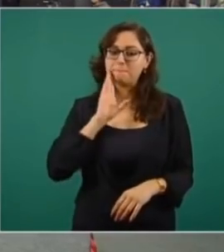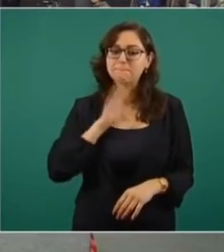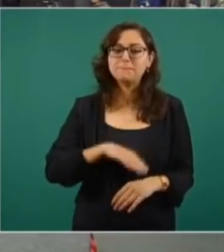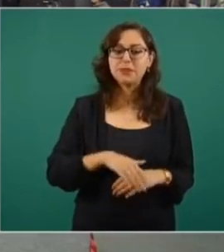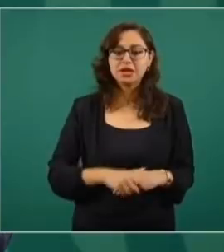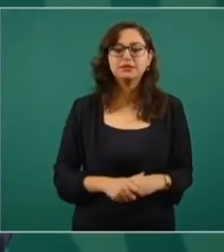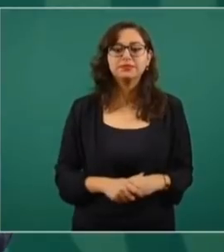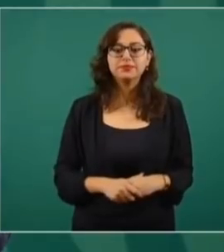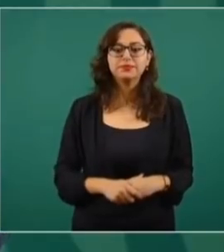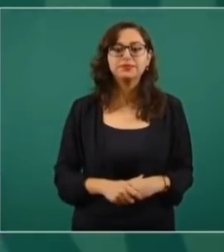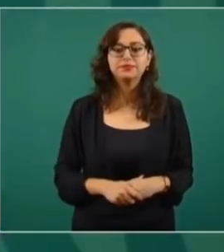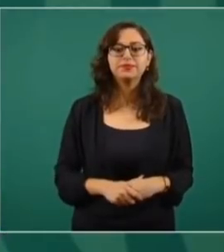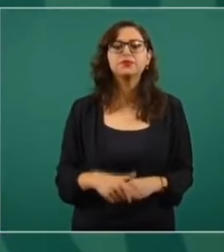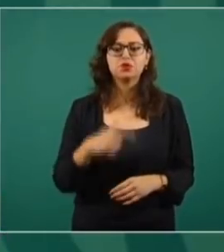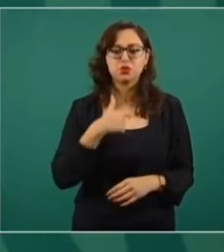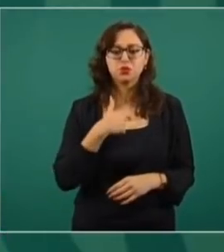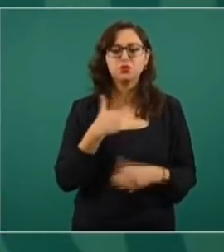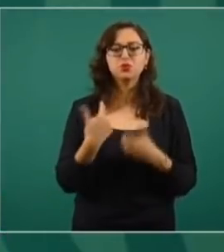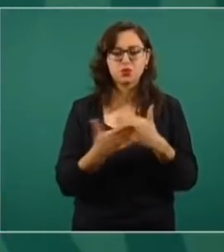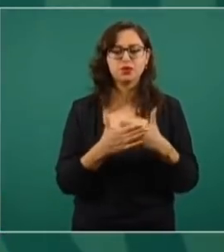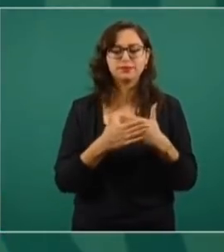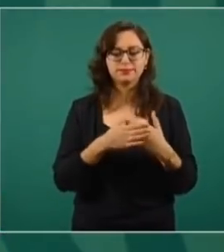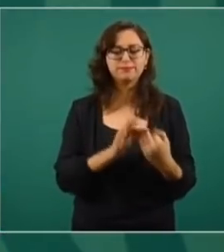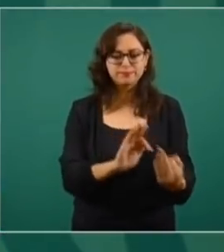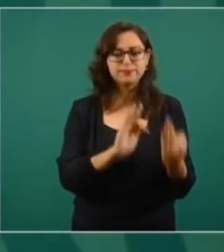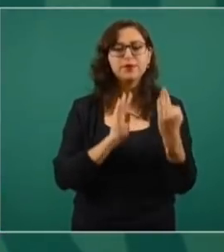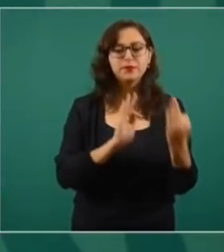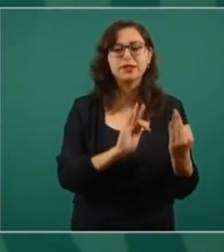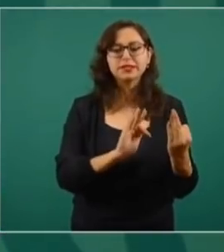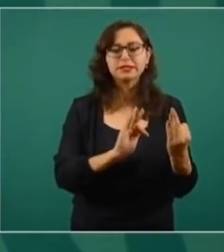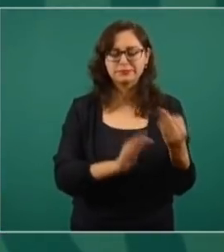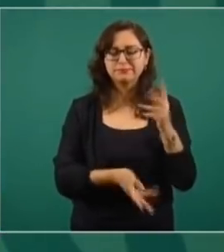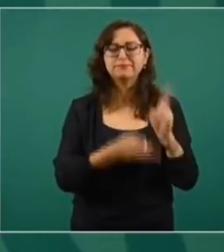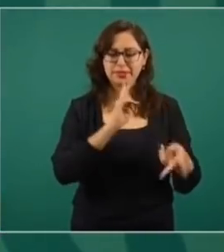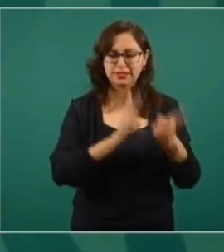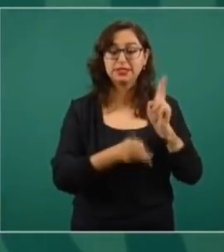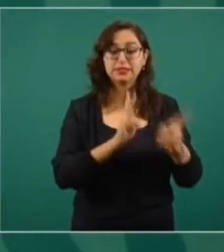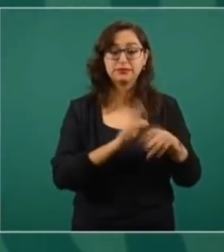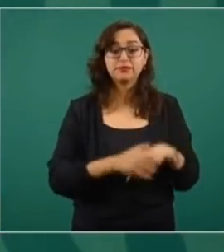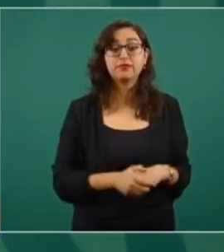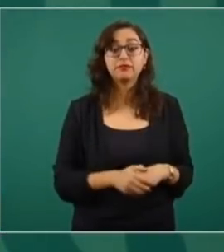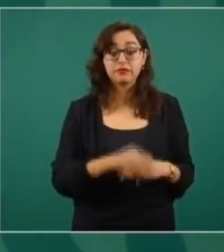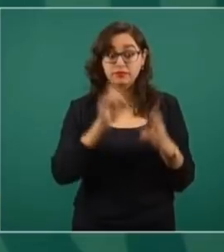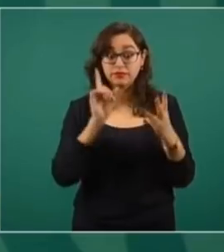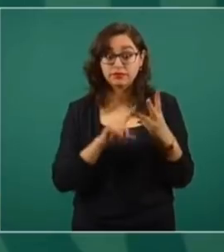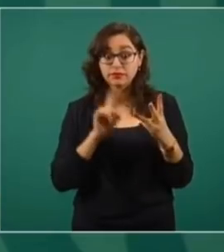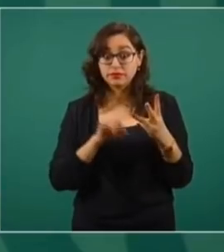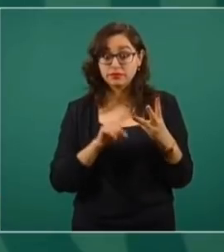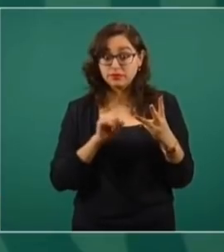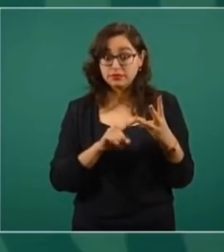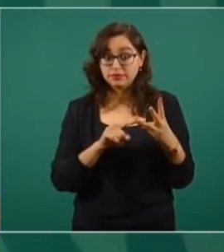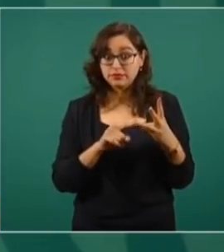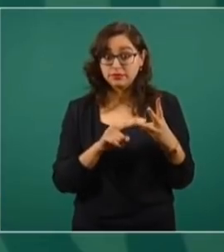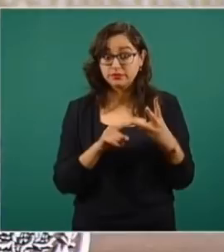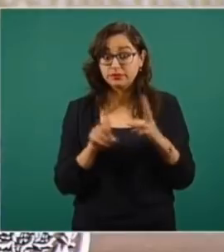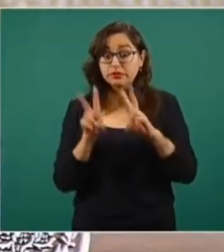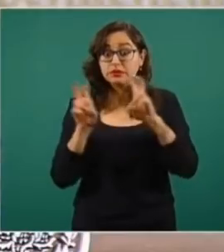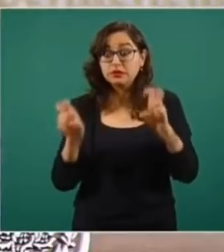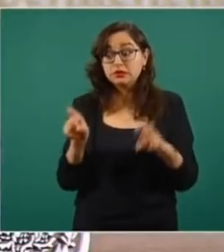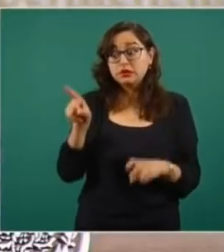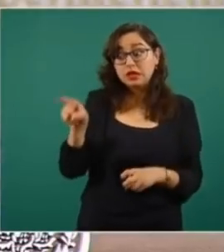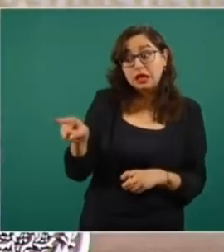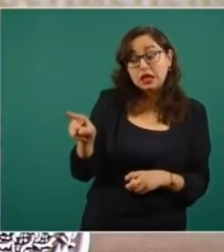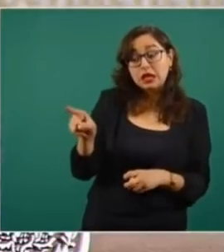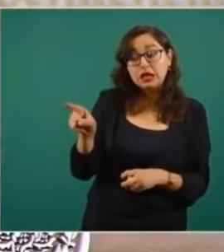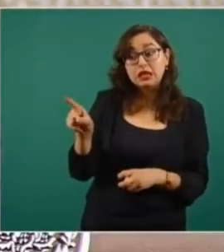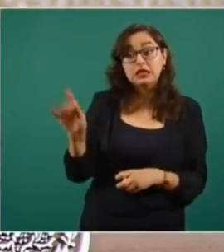yo palaticaría con ella desde luego. Y el otro tema, pues que estás diciendo, si es algo que es presuntamente